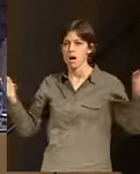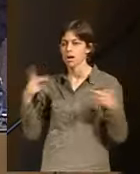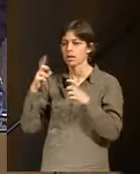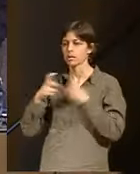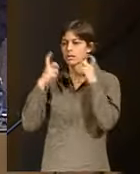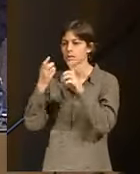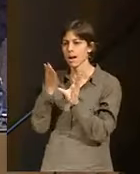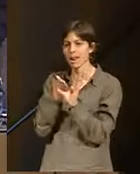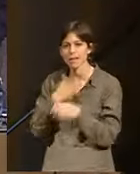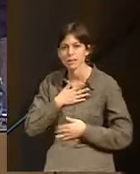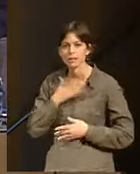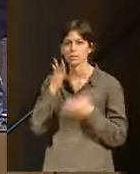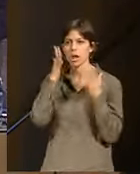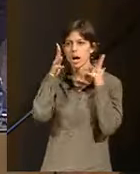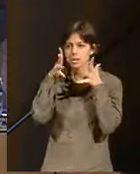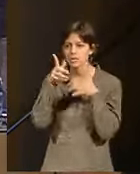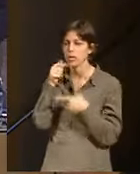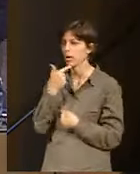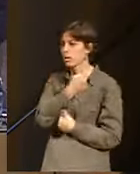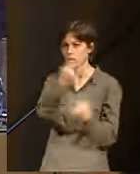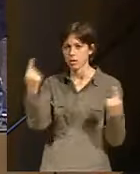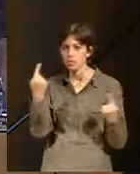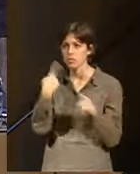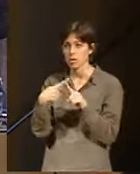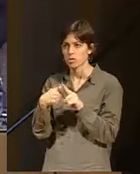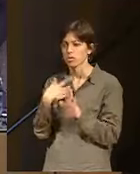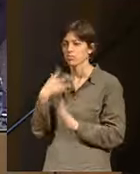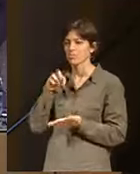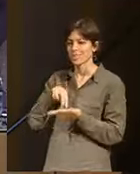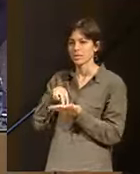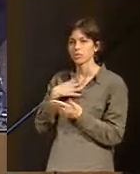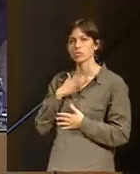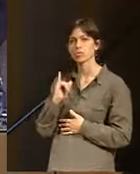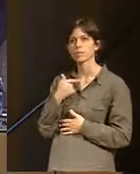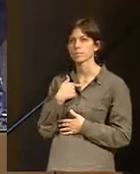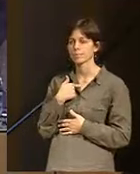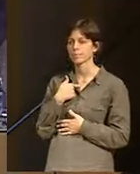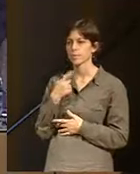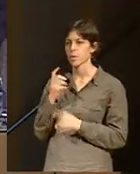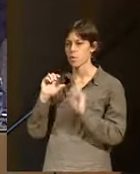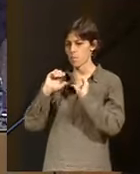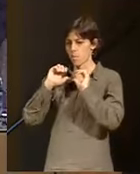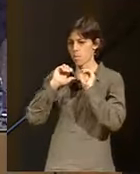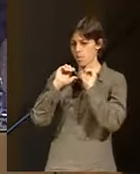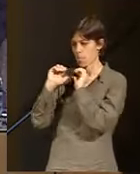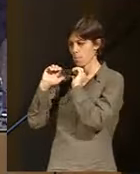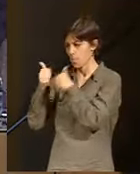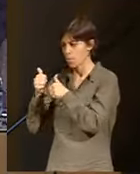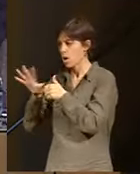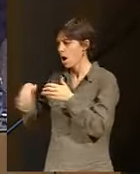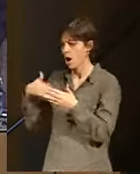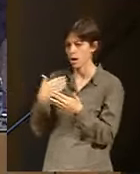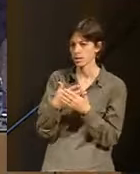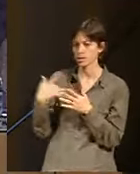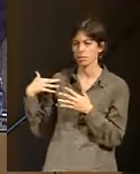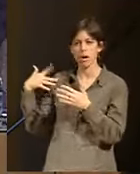a nuestros clientes, a nuestras empresas. Pero solamente voy a decir esto y voy a decir otra cosa, que es, estamos, como bien dices, desde el inicio y estamos encantados